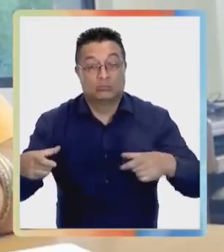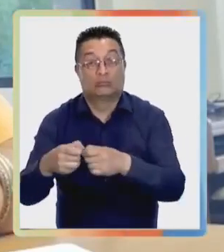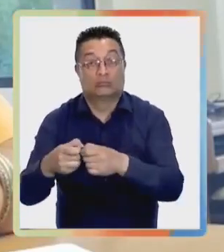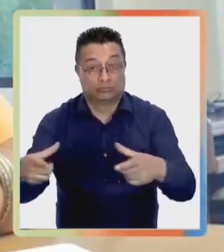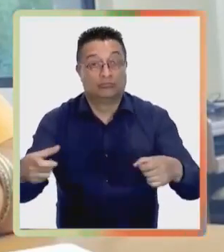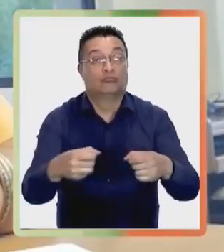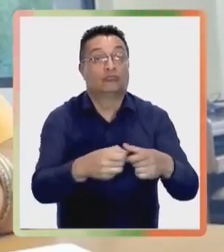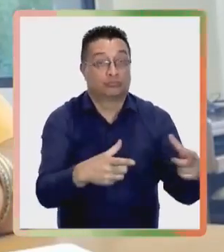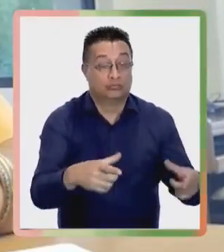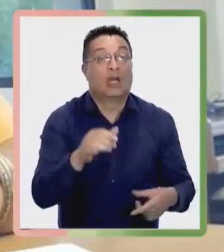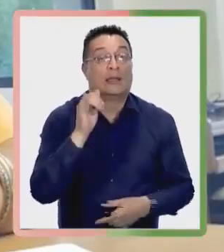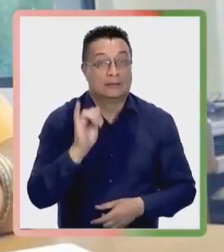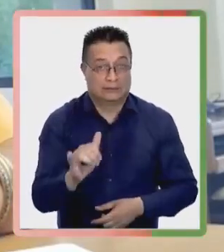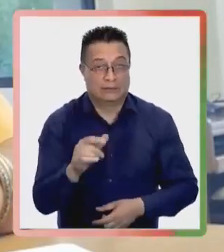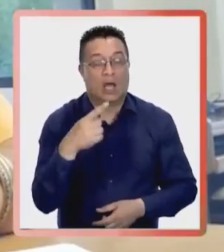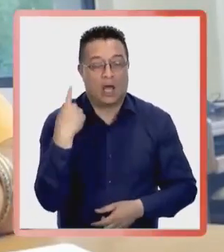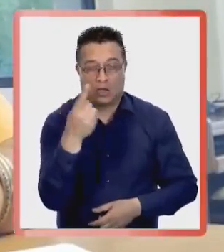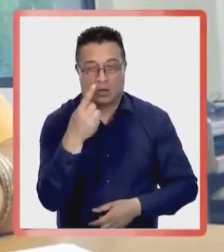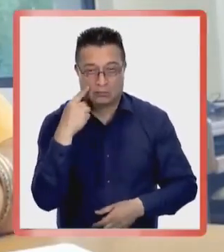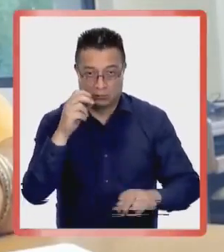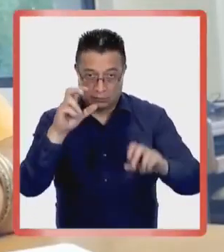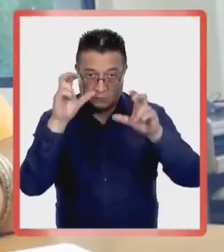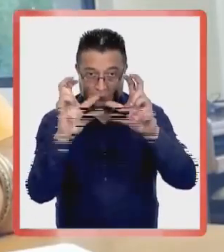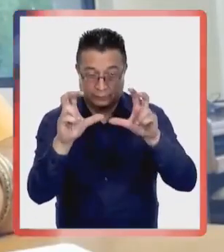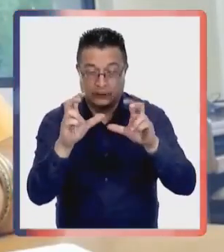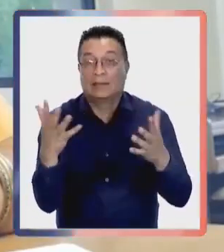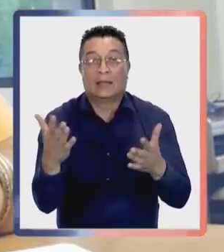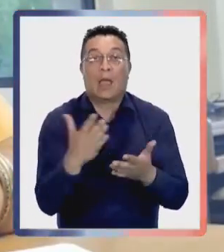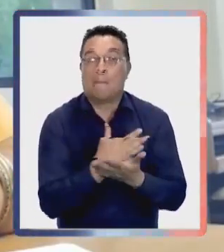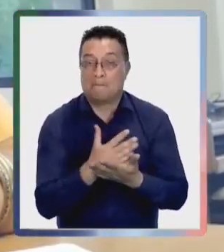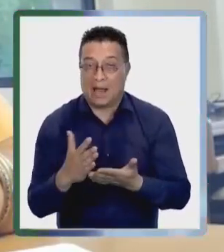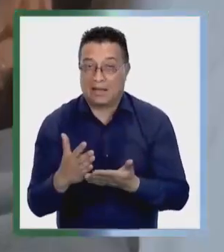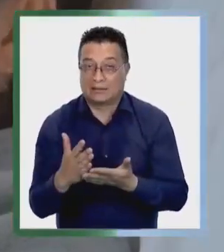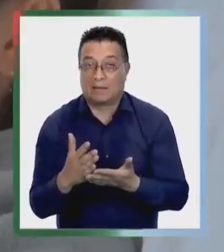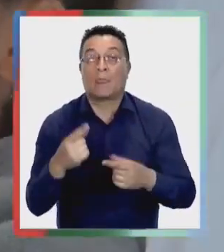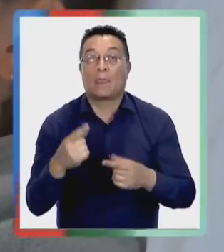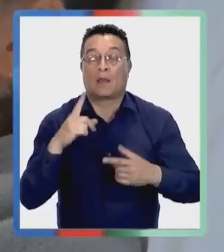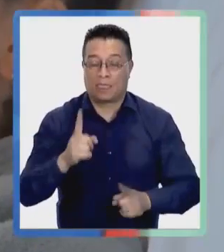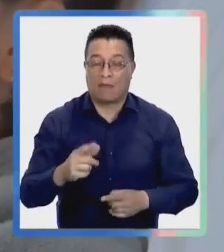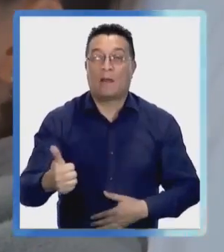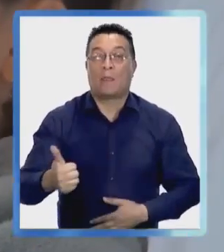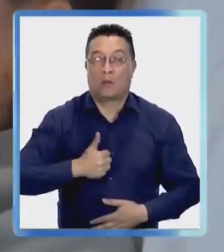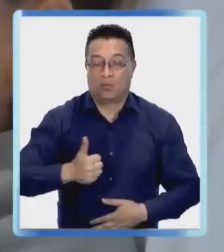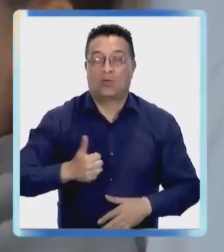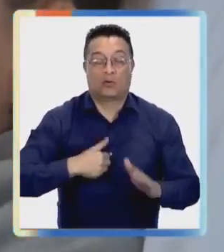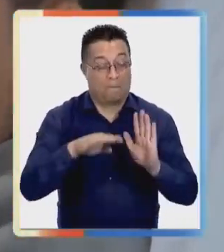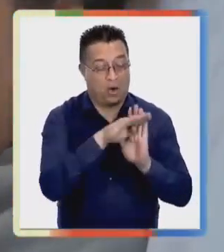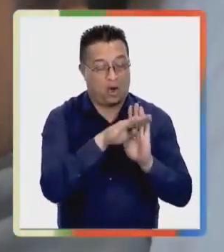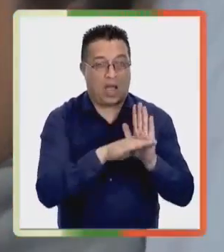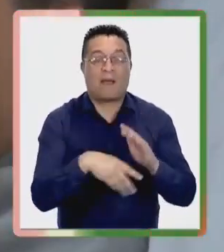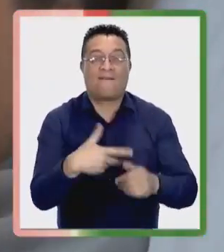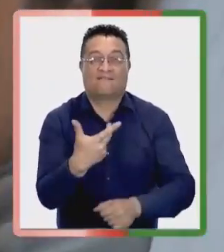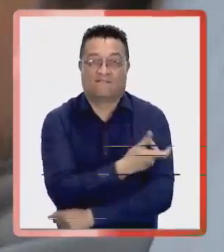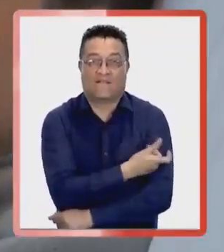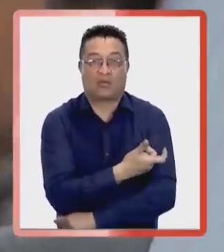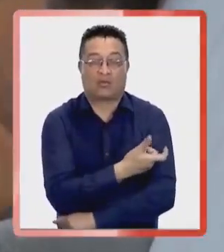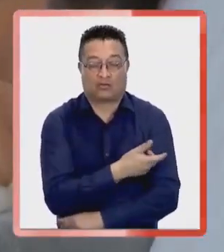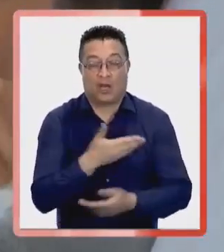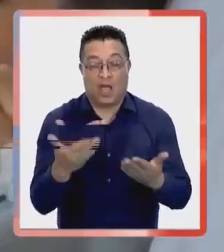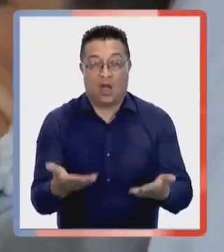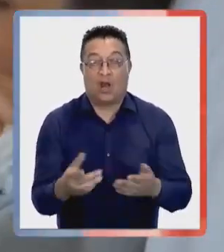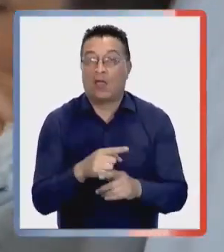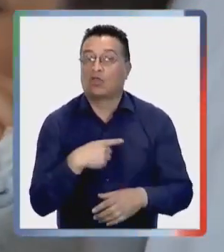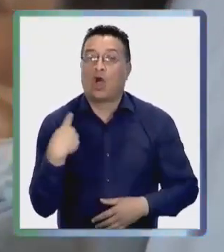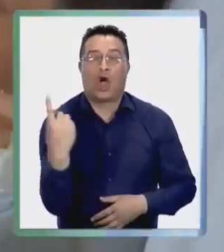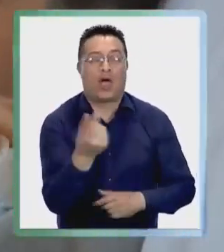de casos, entonces tenemos que estar alertos para ver lo que puede suceder. Tratar de cumplir con los programas de vacunación en estos momentos